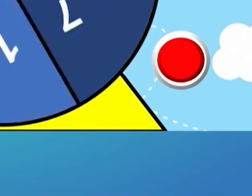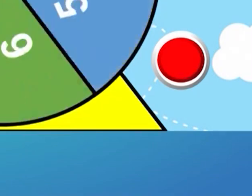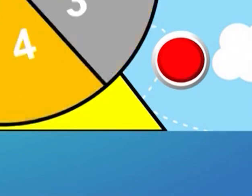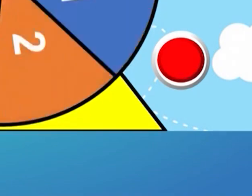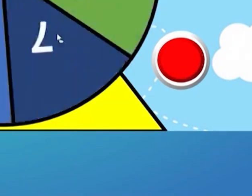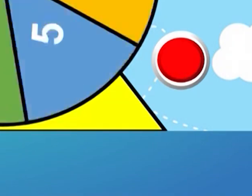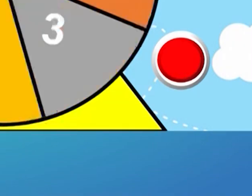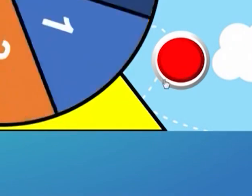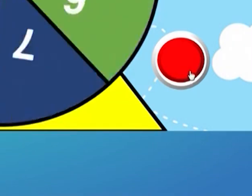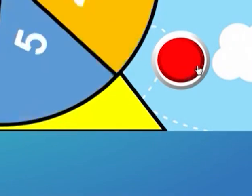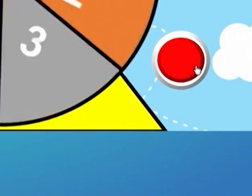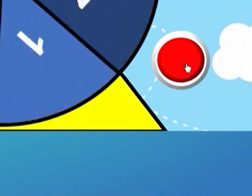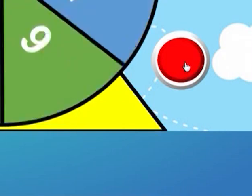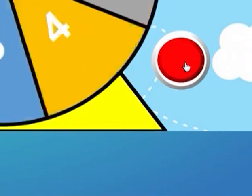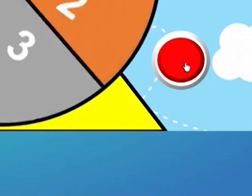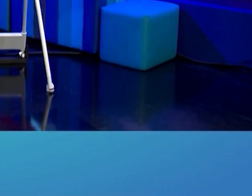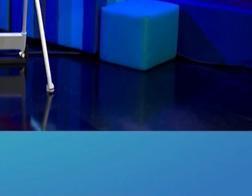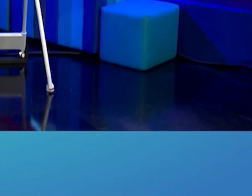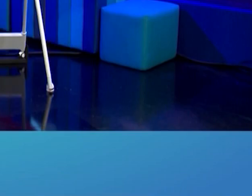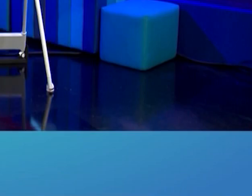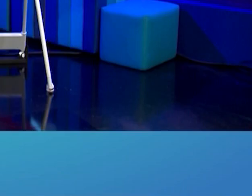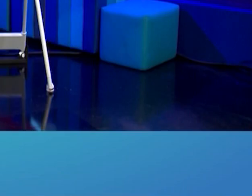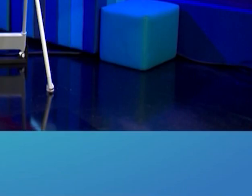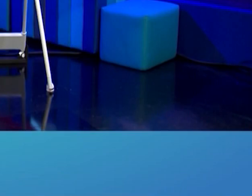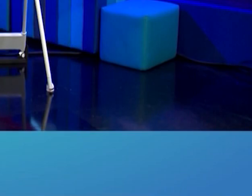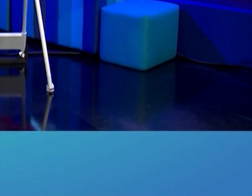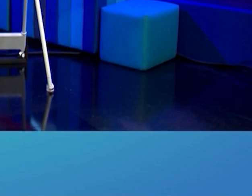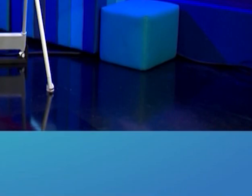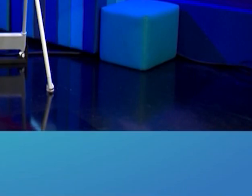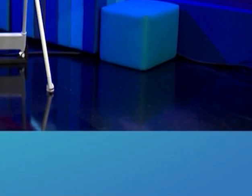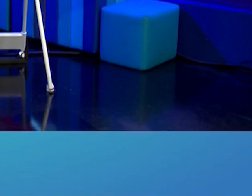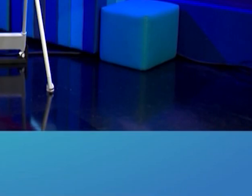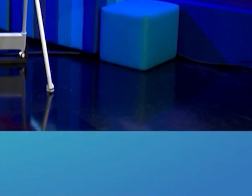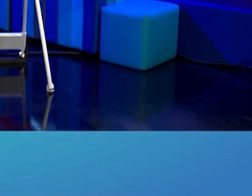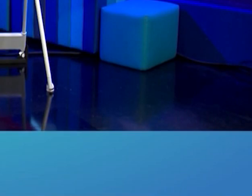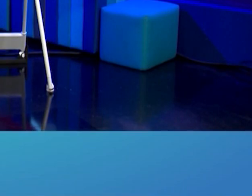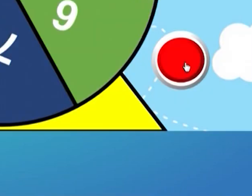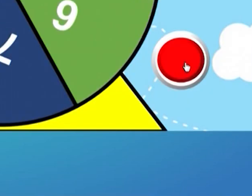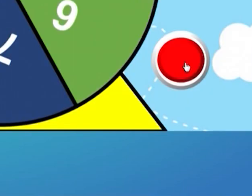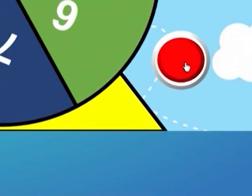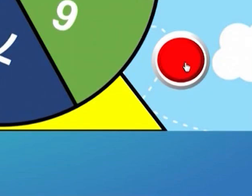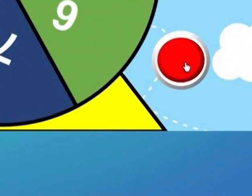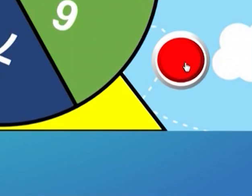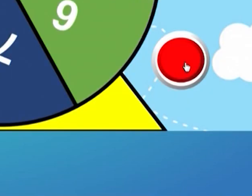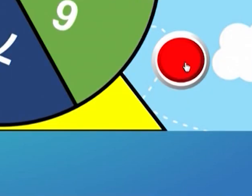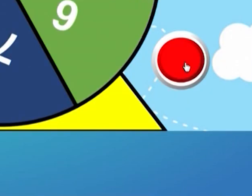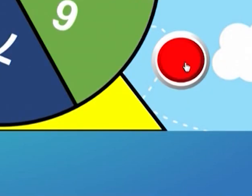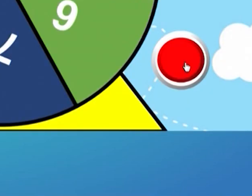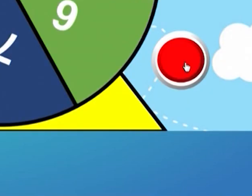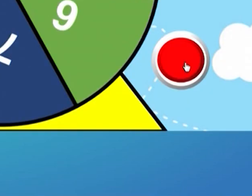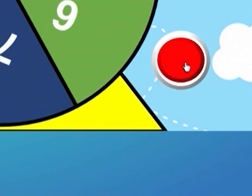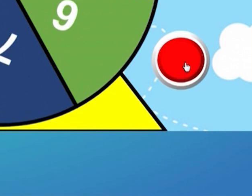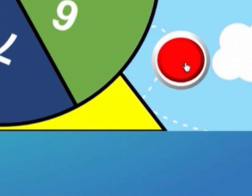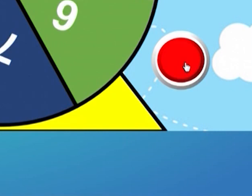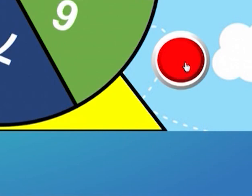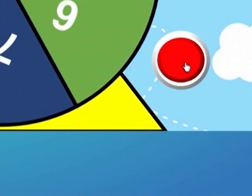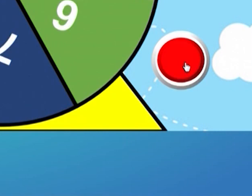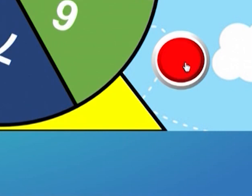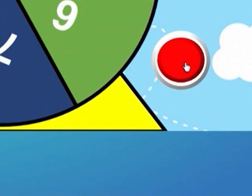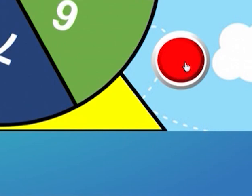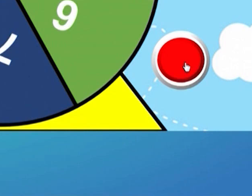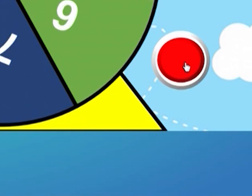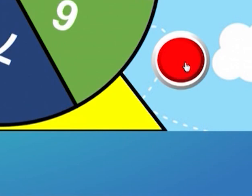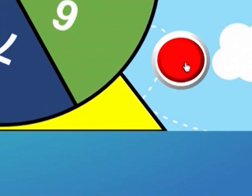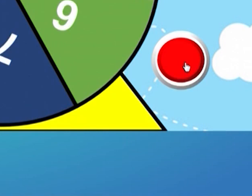kaijin a ver parada parada y está en el número 2 kaijin el número 2 dice receptores